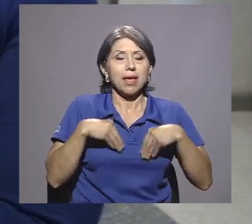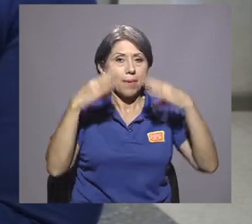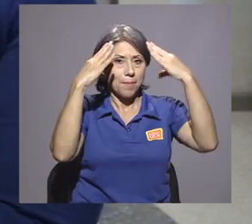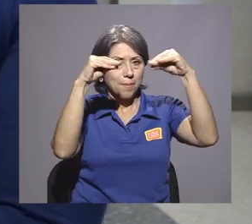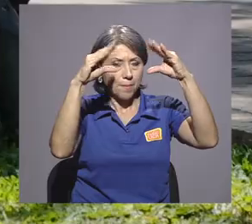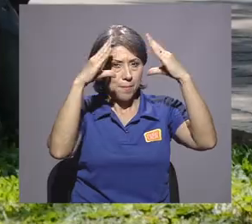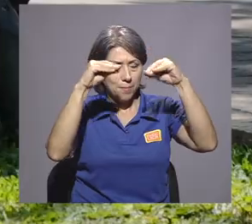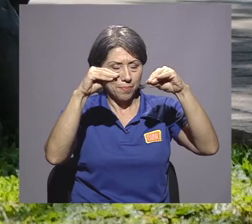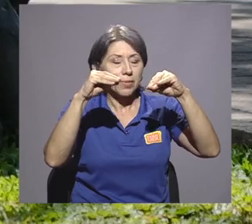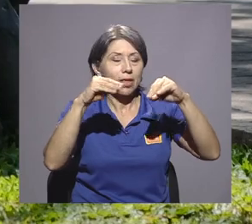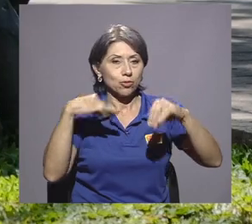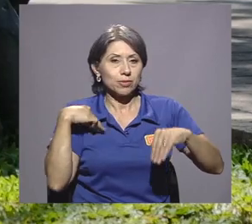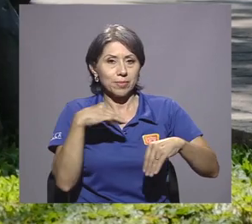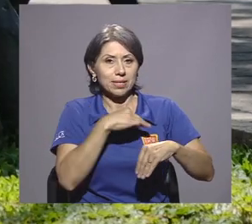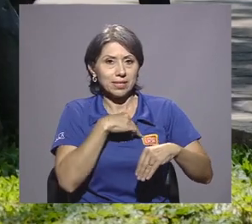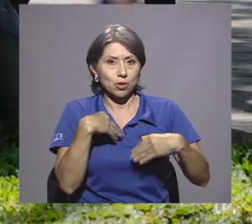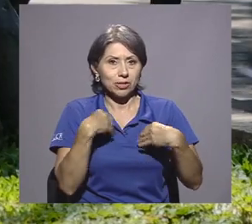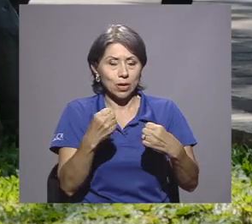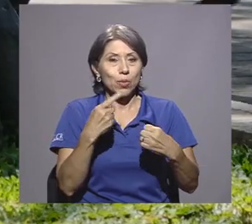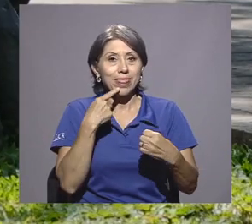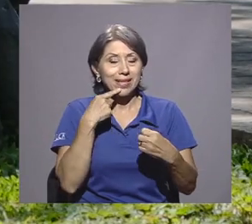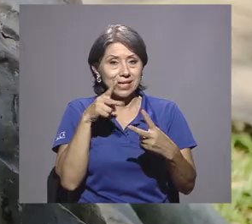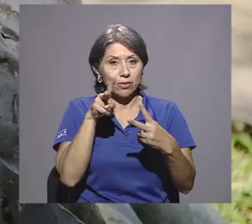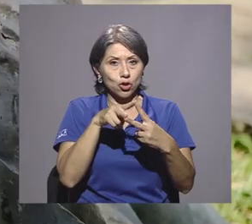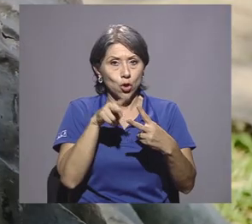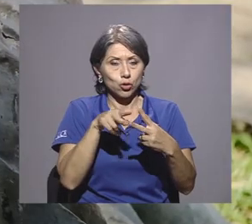de Salud se están dando estos dos fenómenos al mismo tiempo.